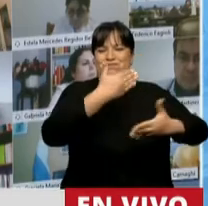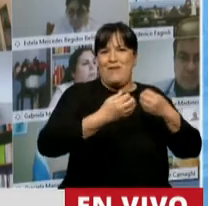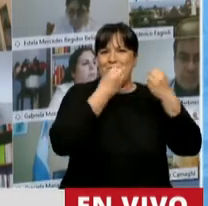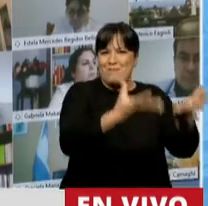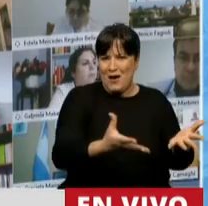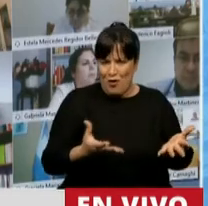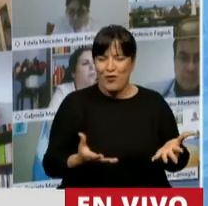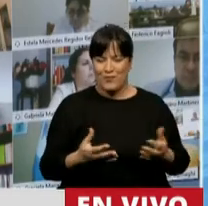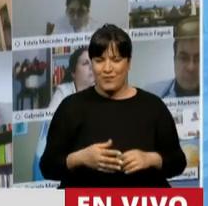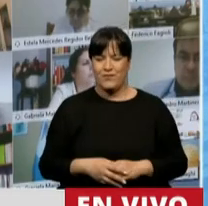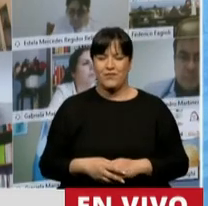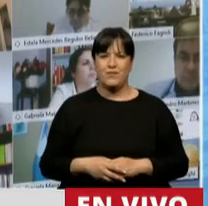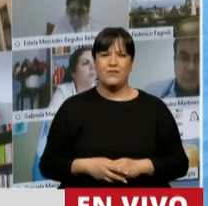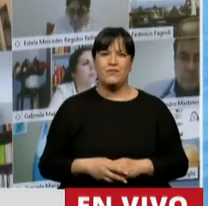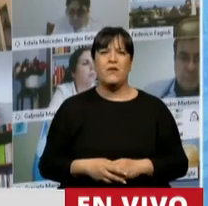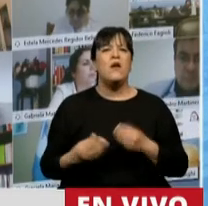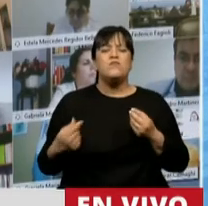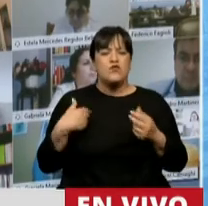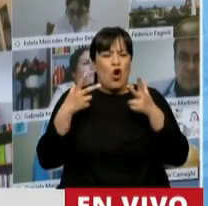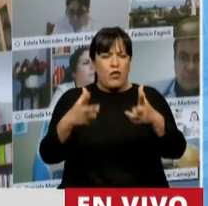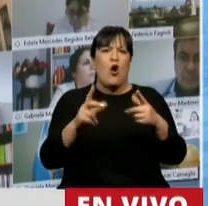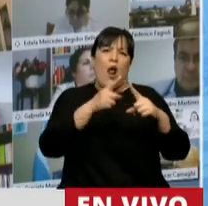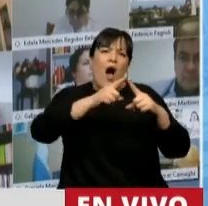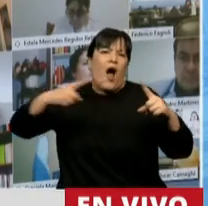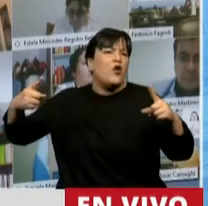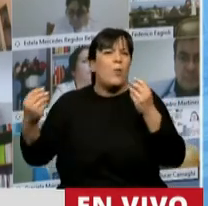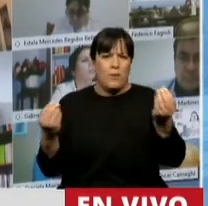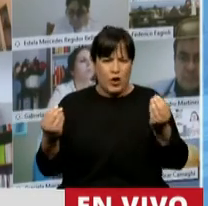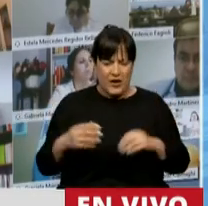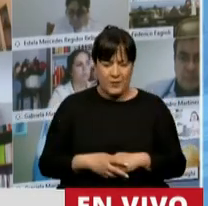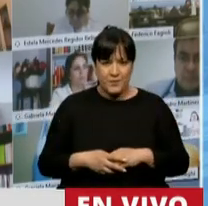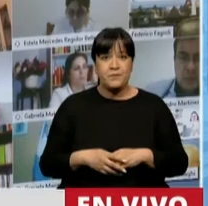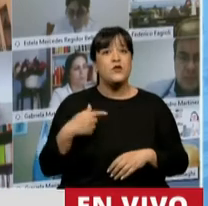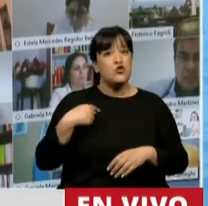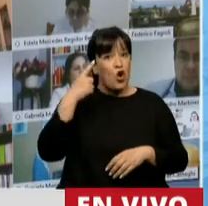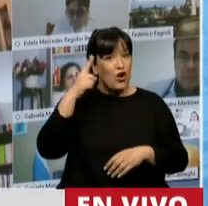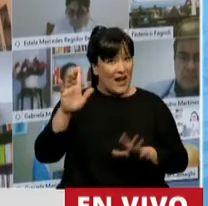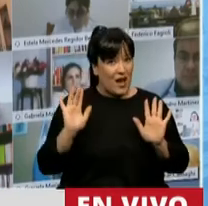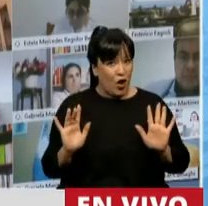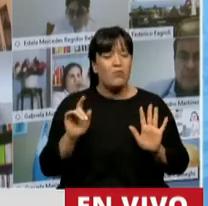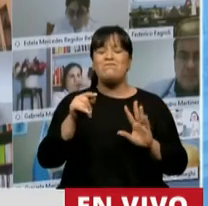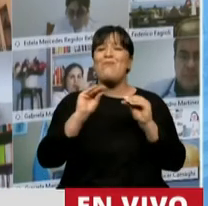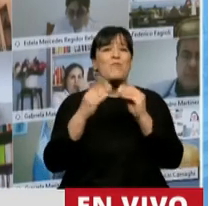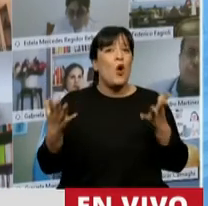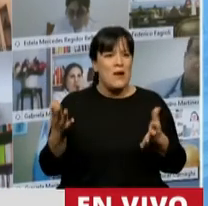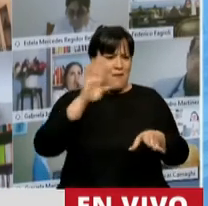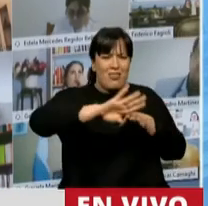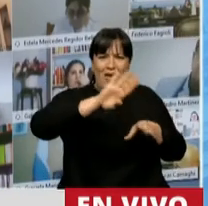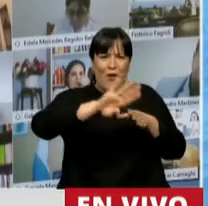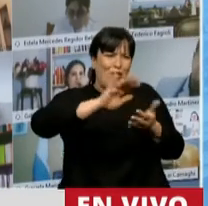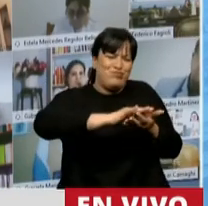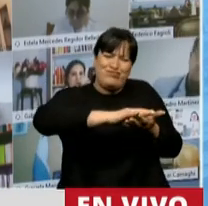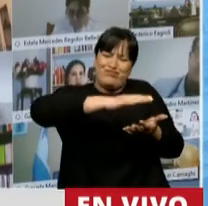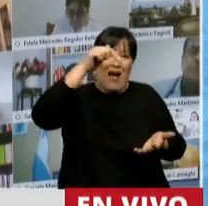proceso de sobreendeudamiento. ¿Por qué me hice tan extenso todo esto? Porque creo que el problema del sobreendeudamiento